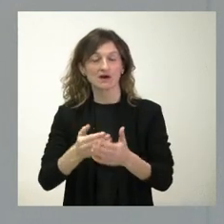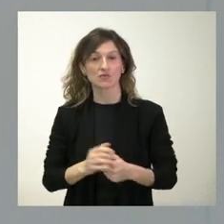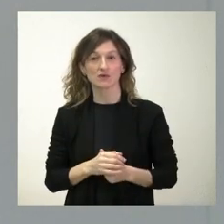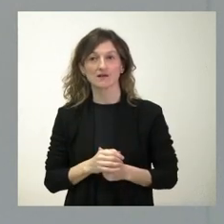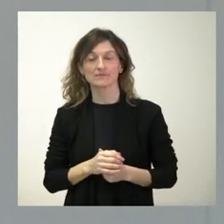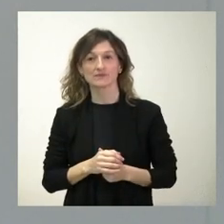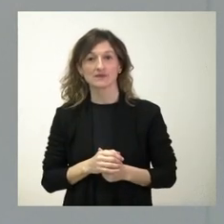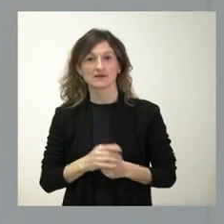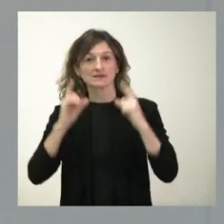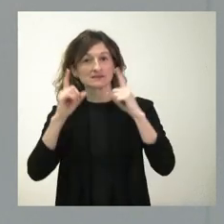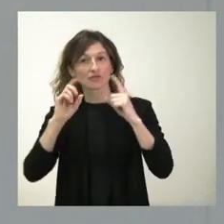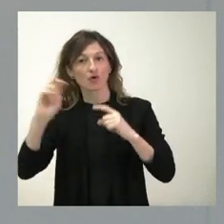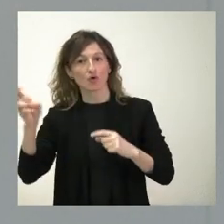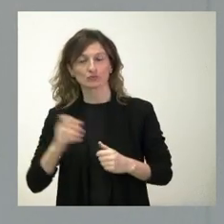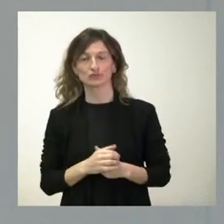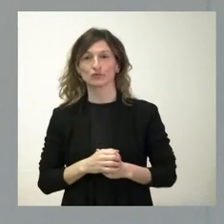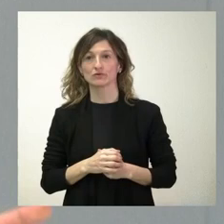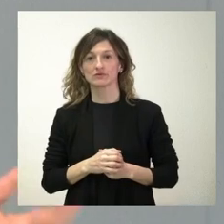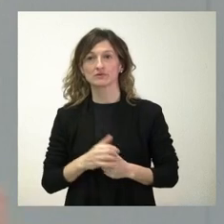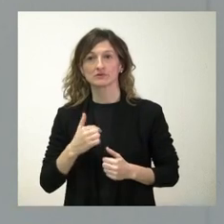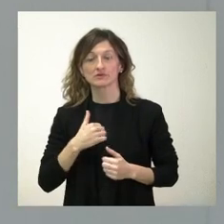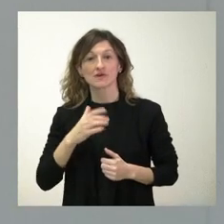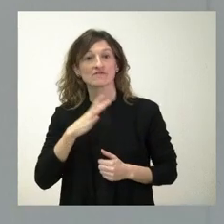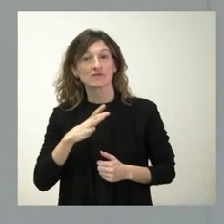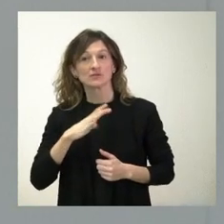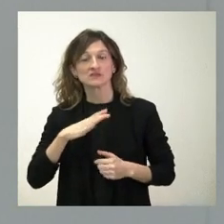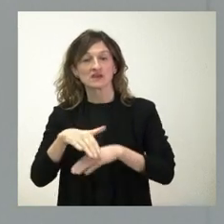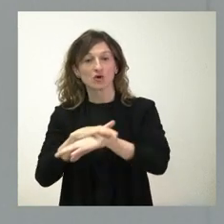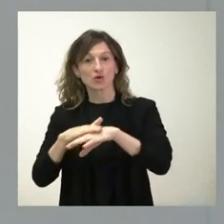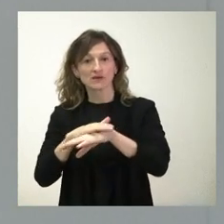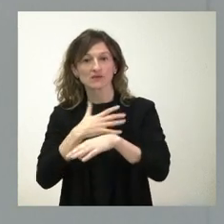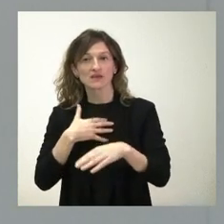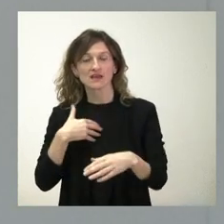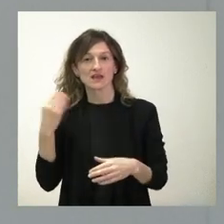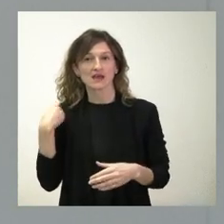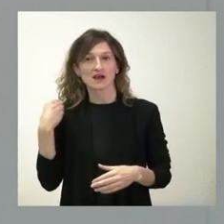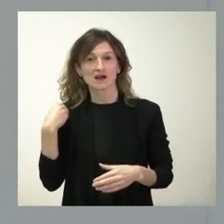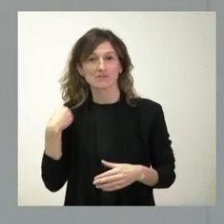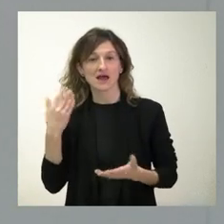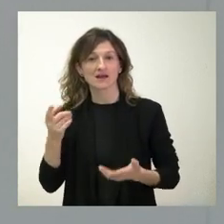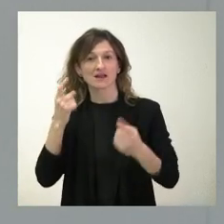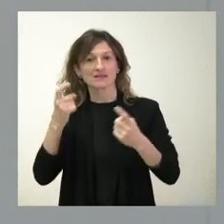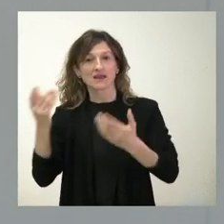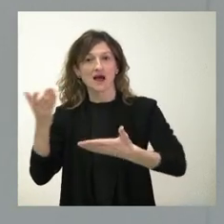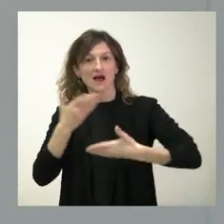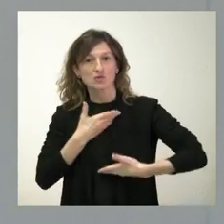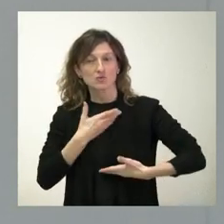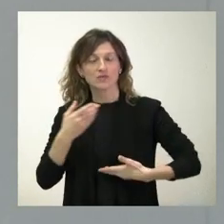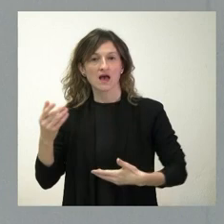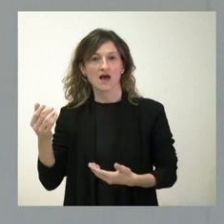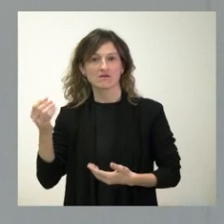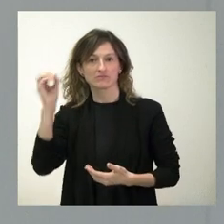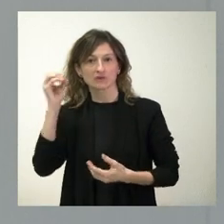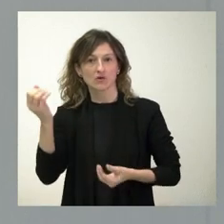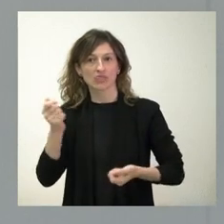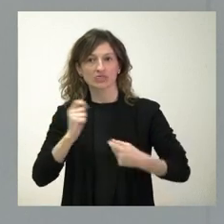otros ánimos. Y, por tanto, yo ruego que si hay algún miembro del Gobierno que tiene algo que decirnos, lo hago siempre con el ánimo de ayudar y de aportar, y no solo con el